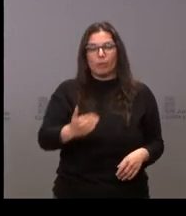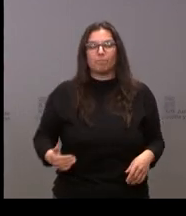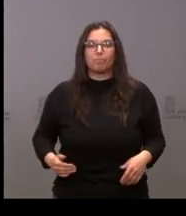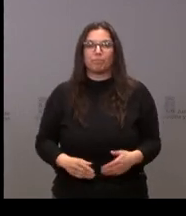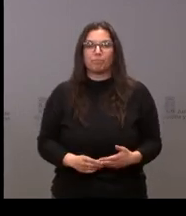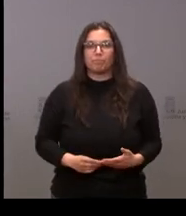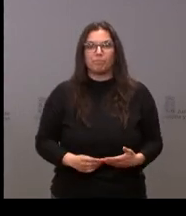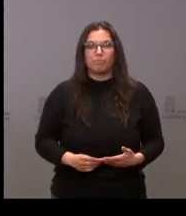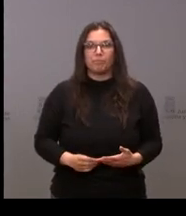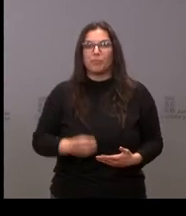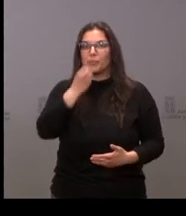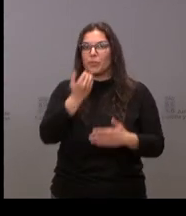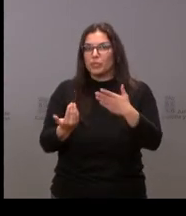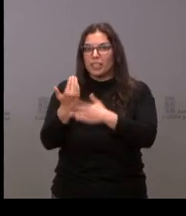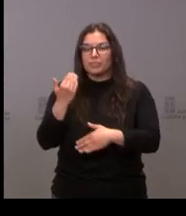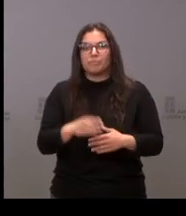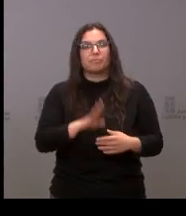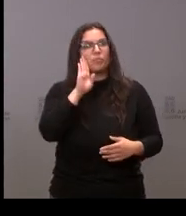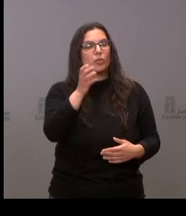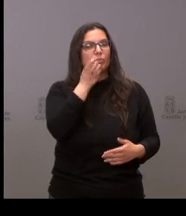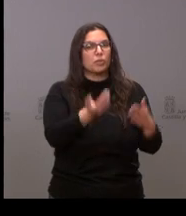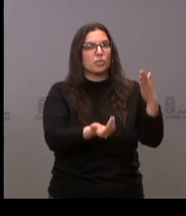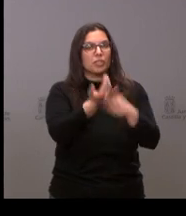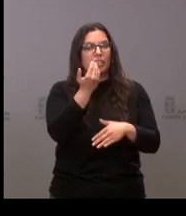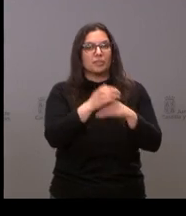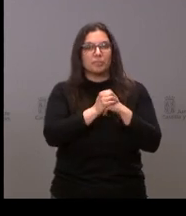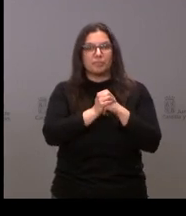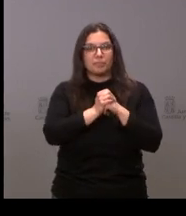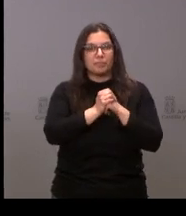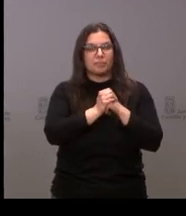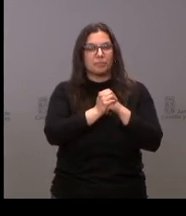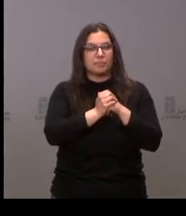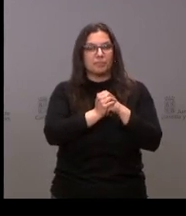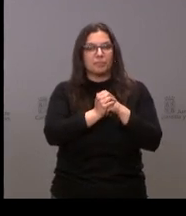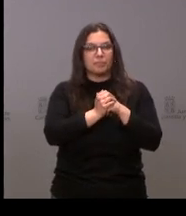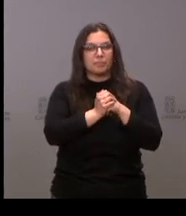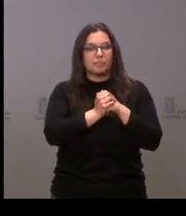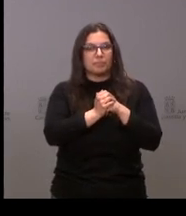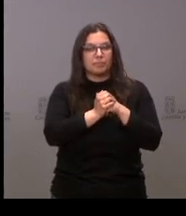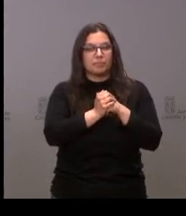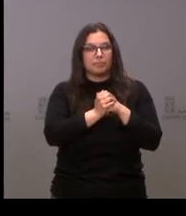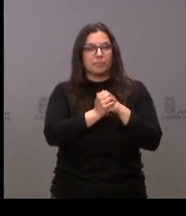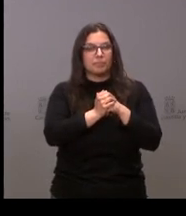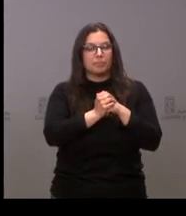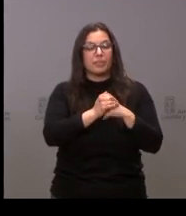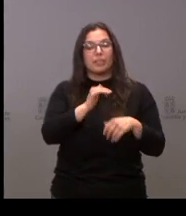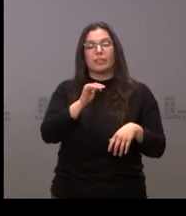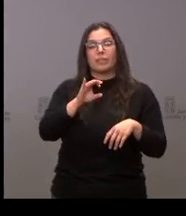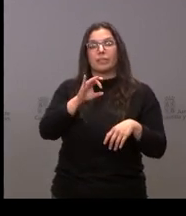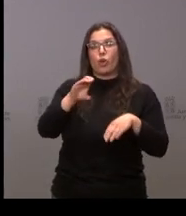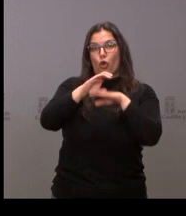Carlos buenos días Hola buenos días para el señor Carrido